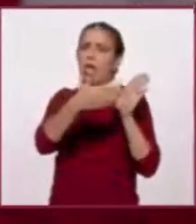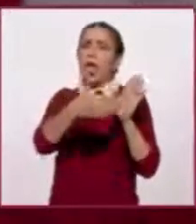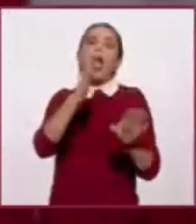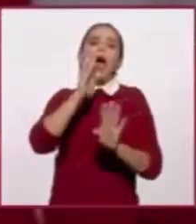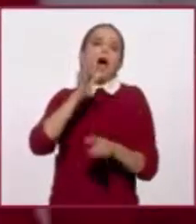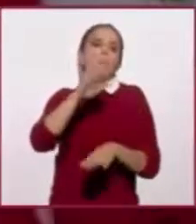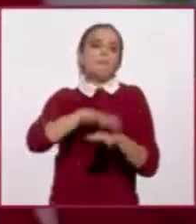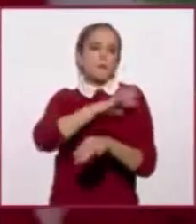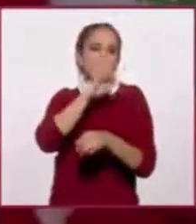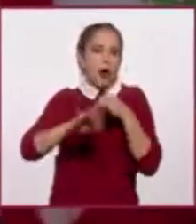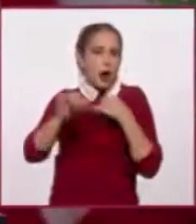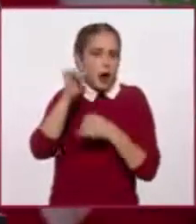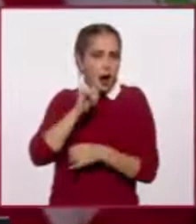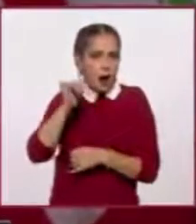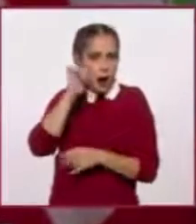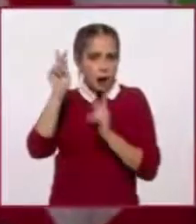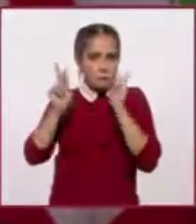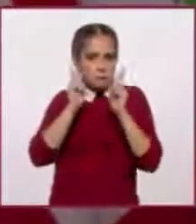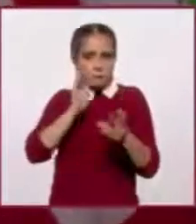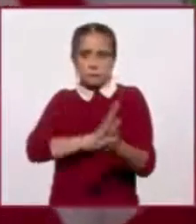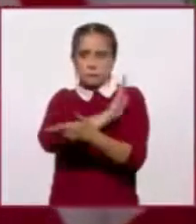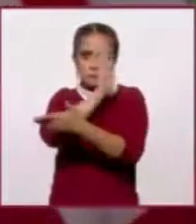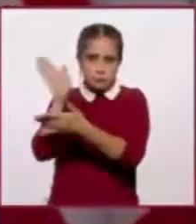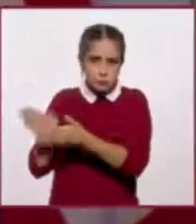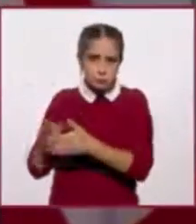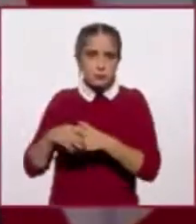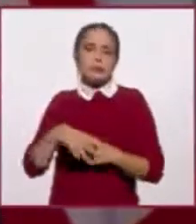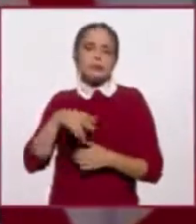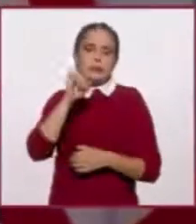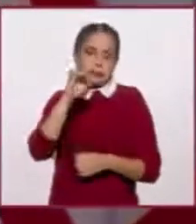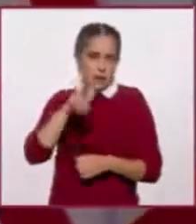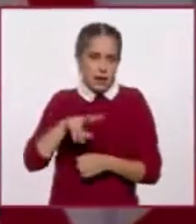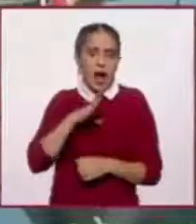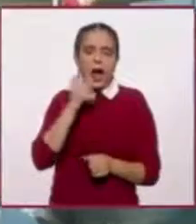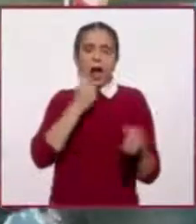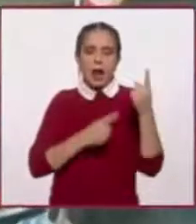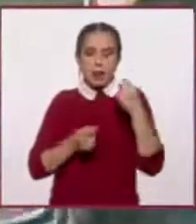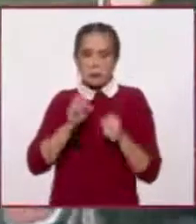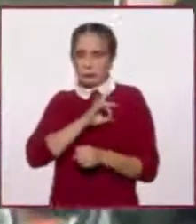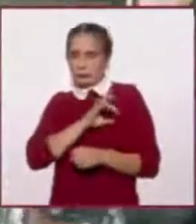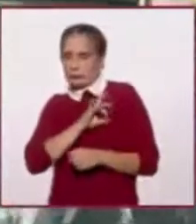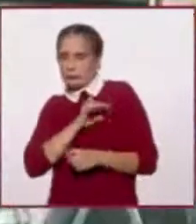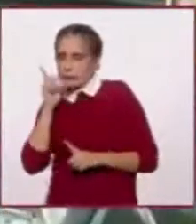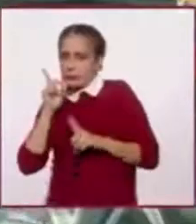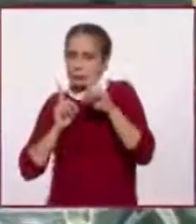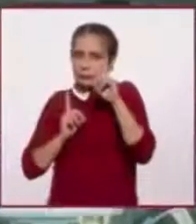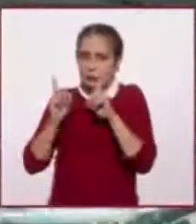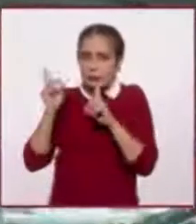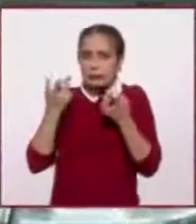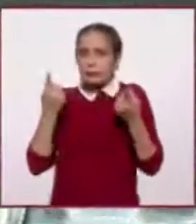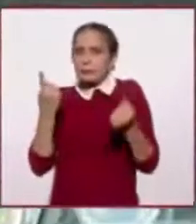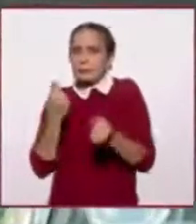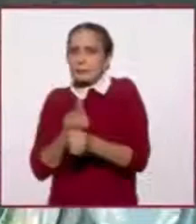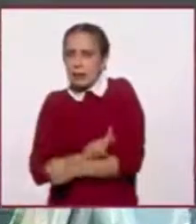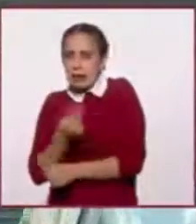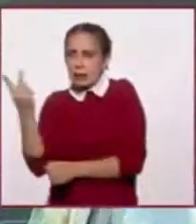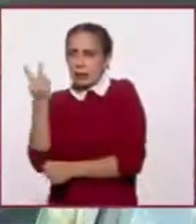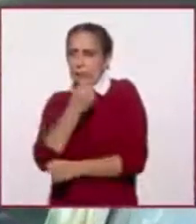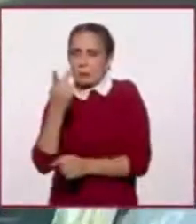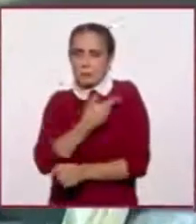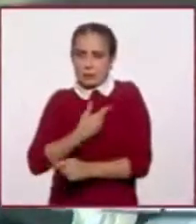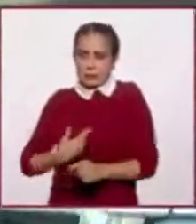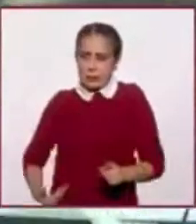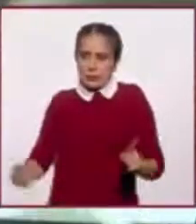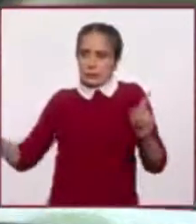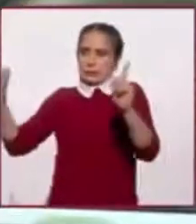podía ser esta visita, y si, eh, con sus temores por parte de algunos, con las dudas de cuál sería el resultado final,